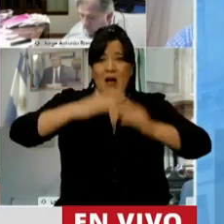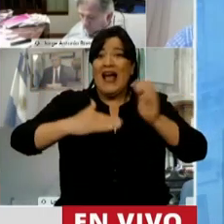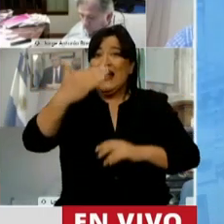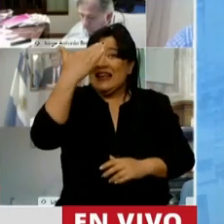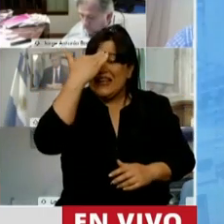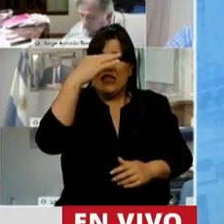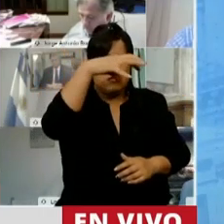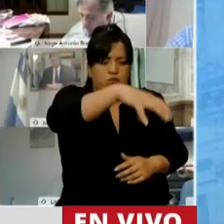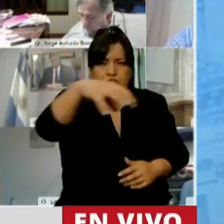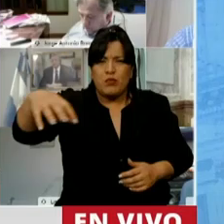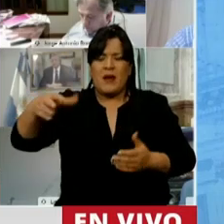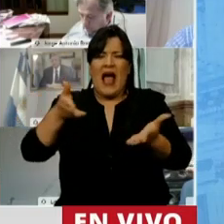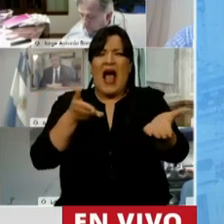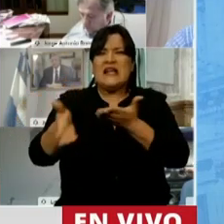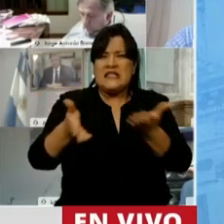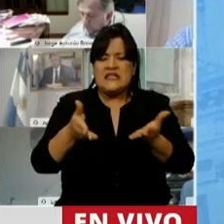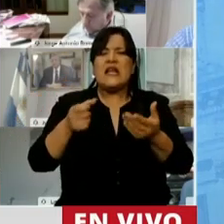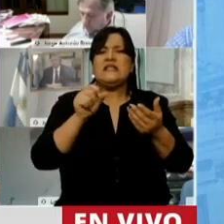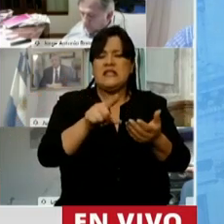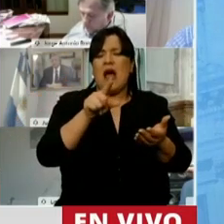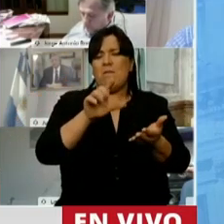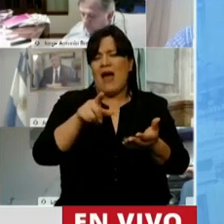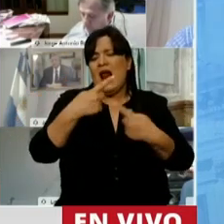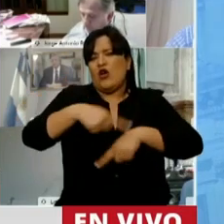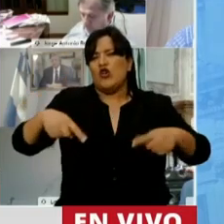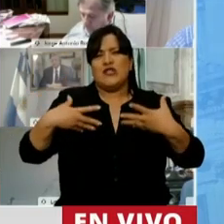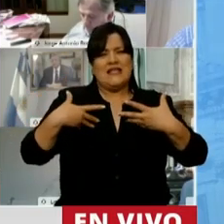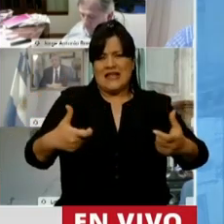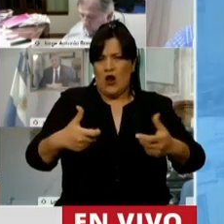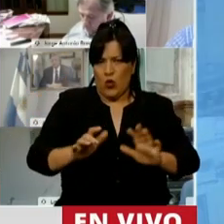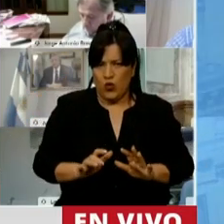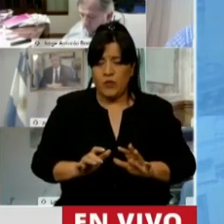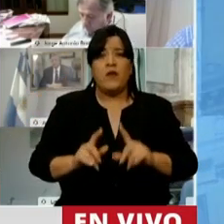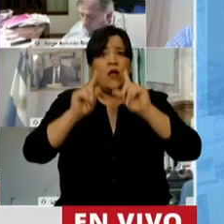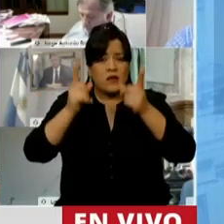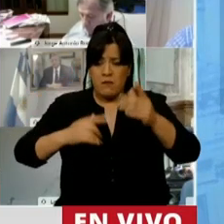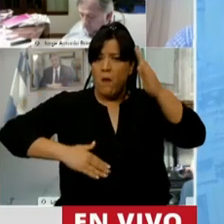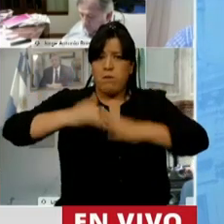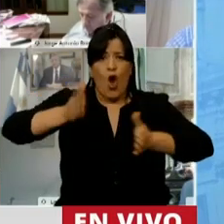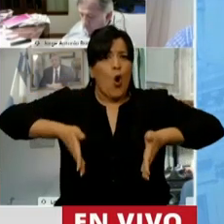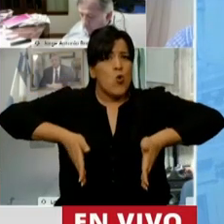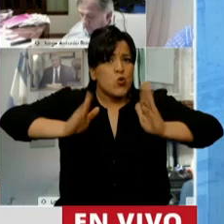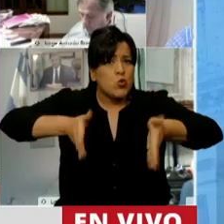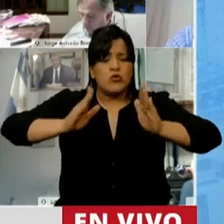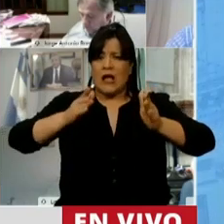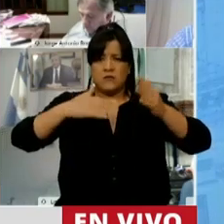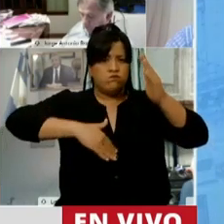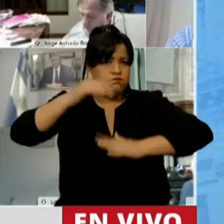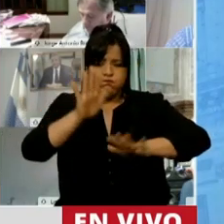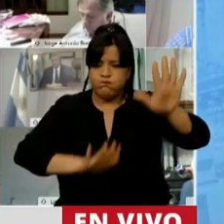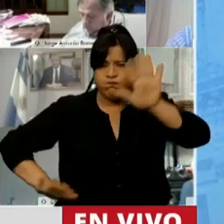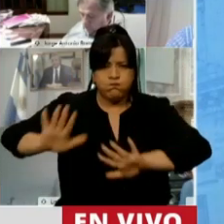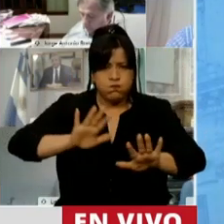centros asistenciales primarios de la salud, hemos construido nuevas rutas en nuestra provincia.